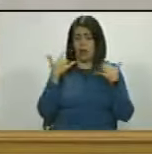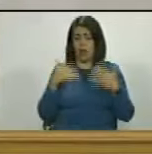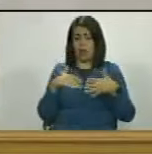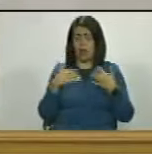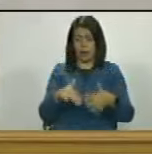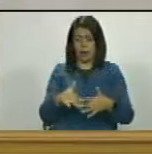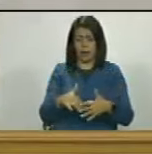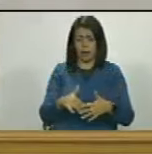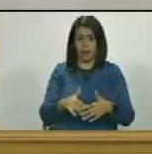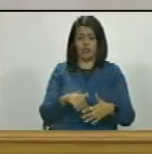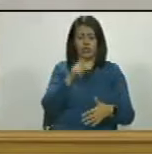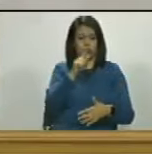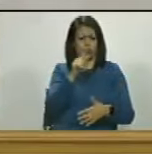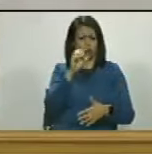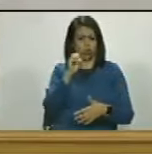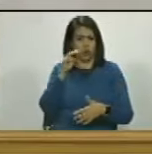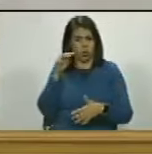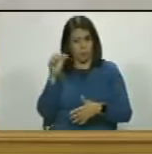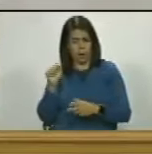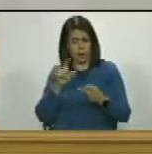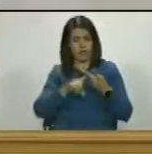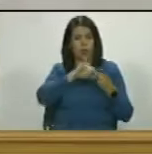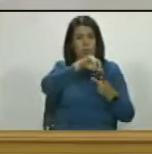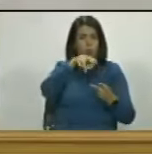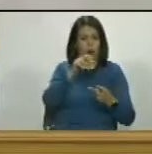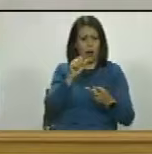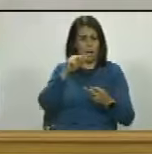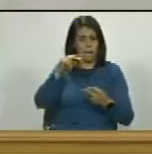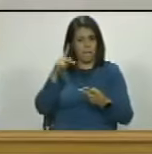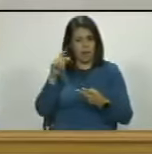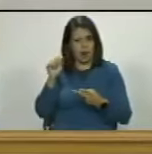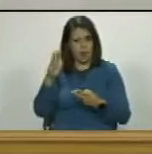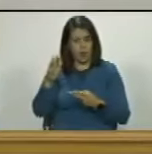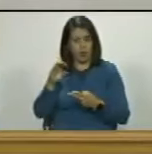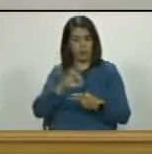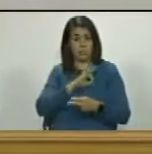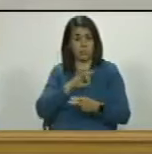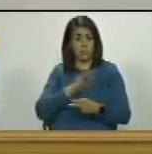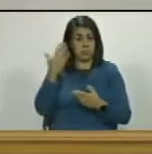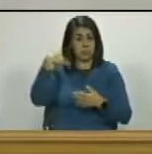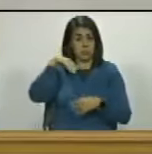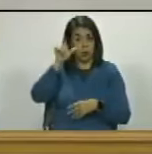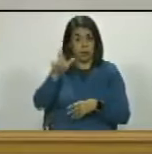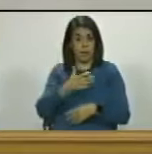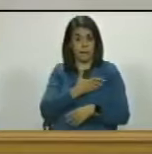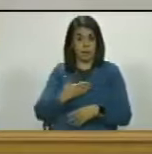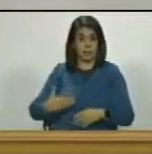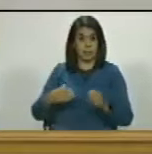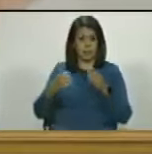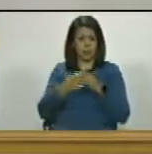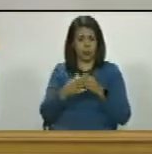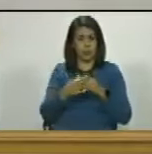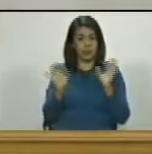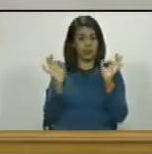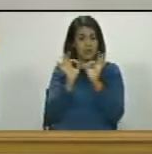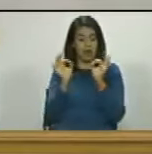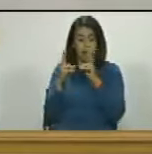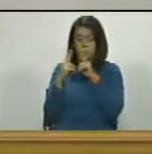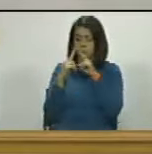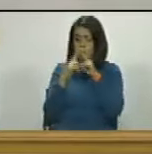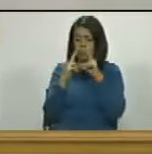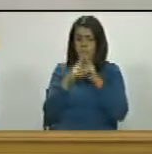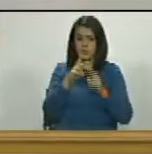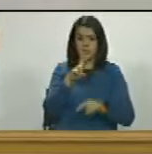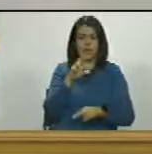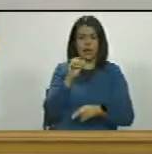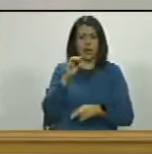Tomás Guanipa habló Juan Pablo Guanipa habló una señora que supuestamente es presidente de ese partido y que nadie la conoce de